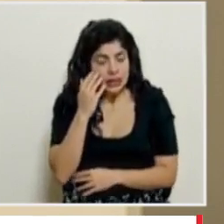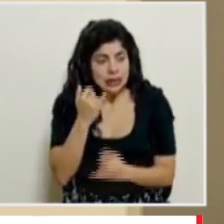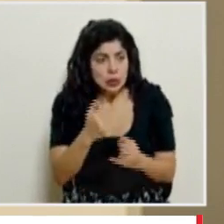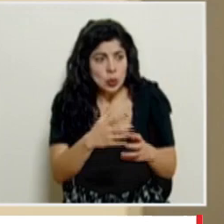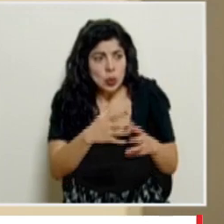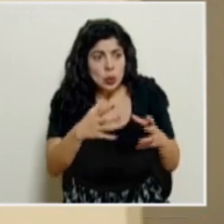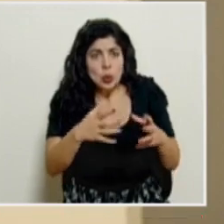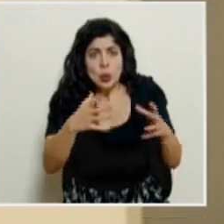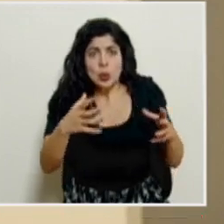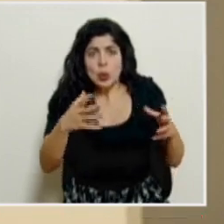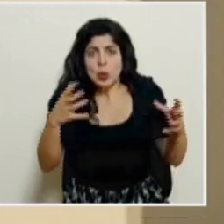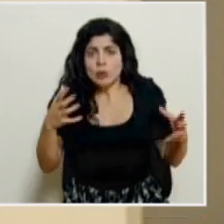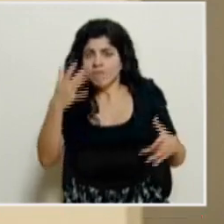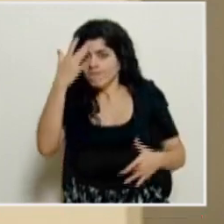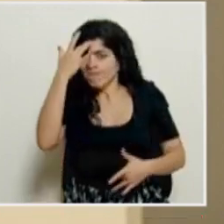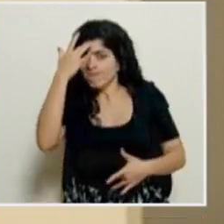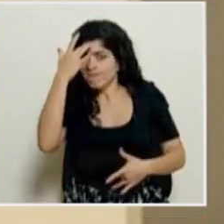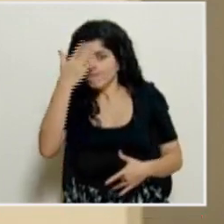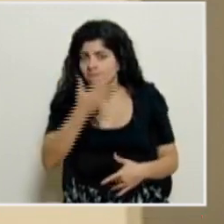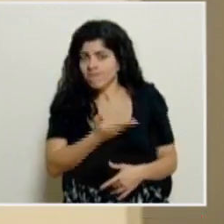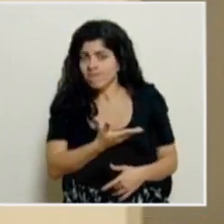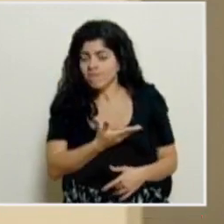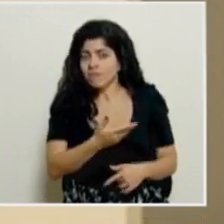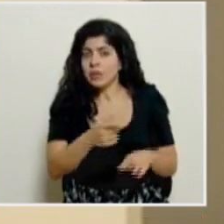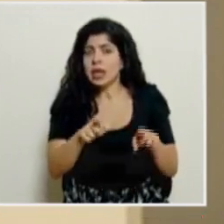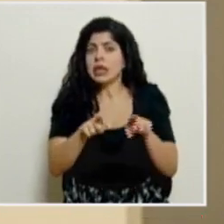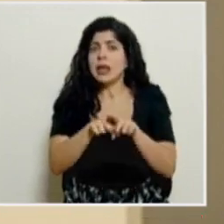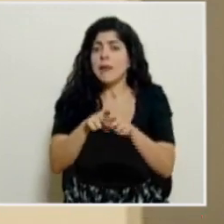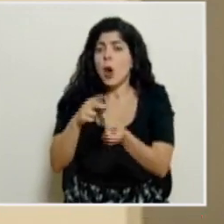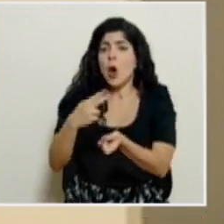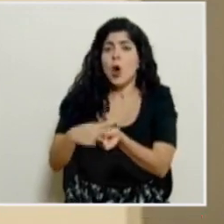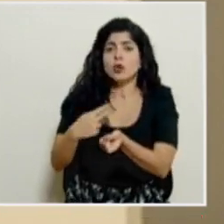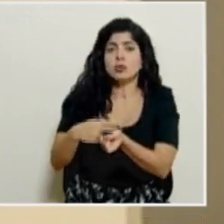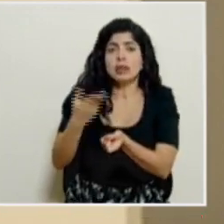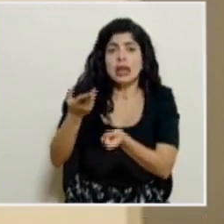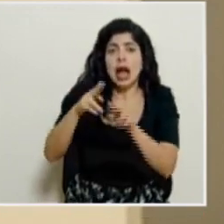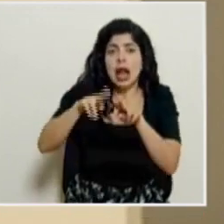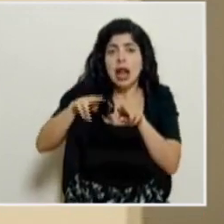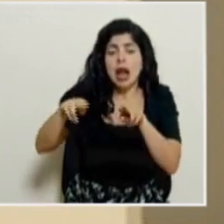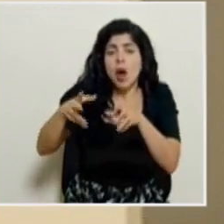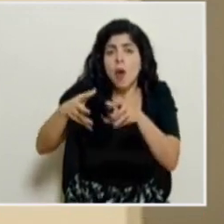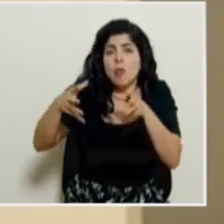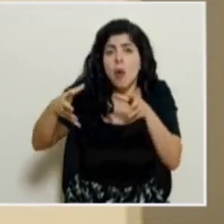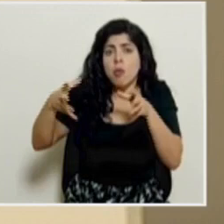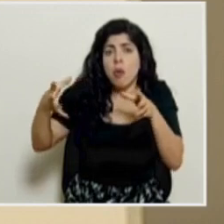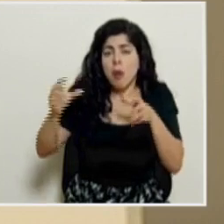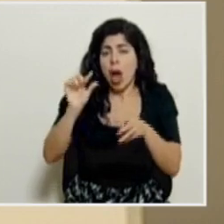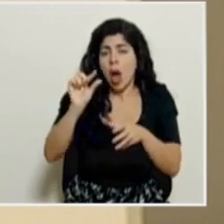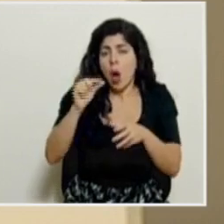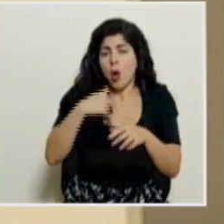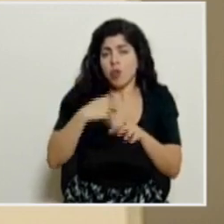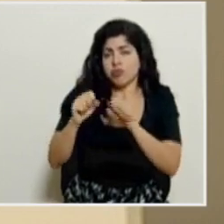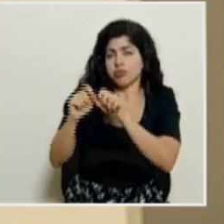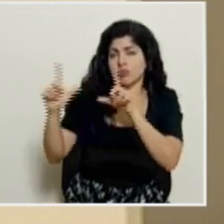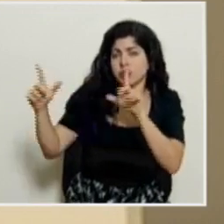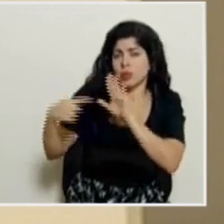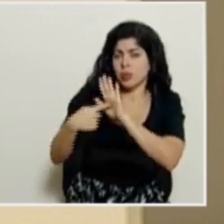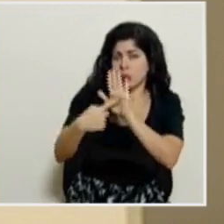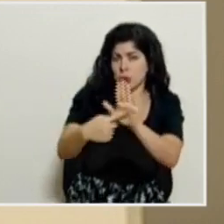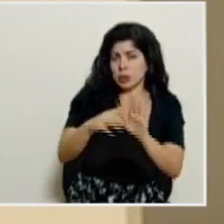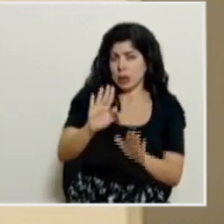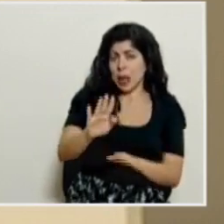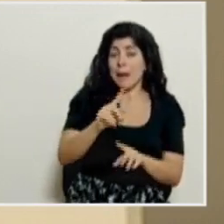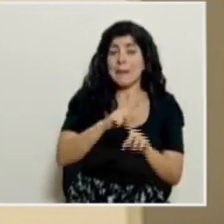están aumentando. También están aumentando las hospitalizaciones. Ahorita yo se los voy a presentar en unas diapositivas,